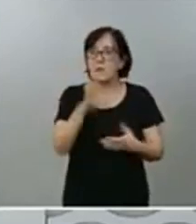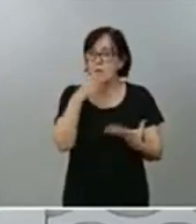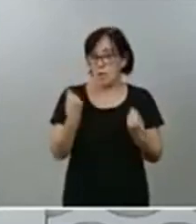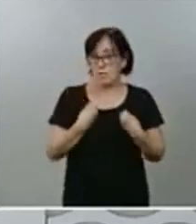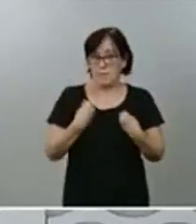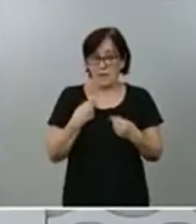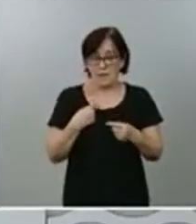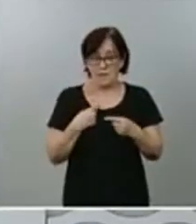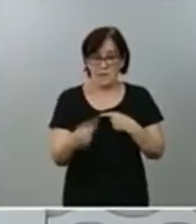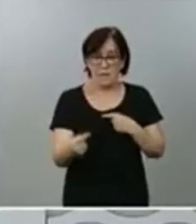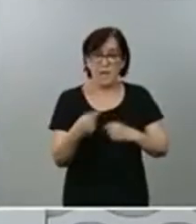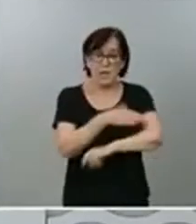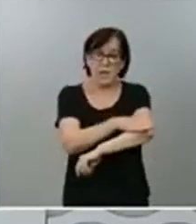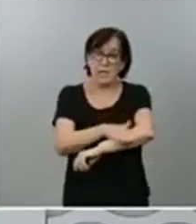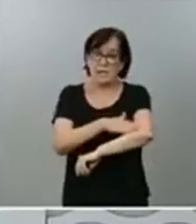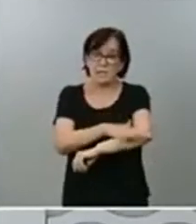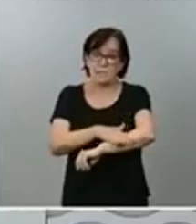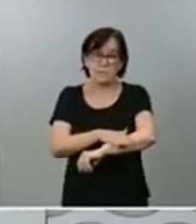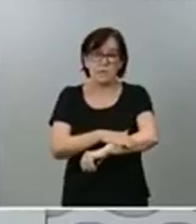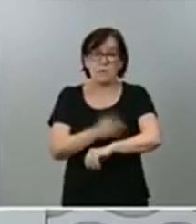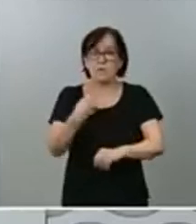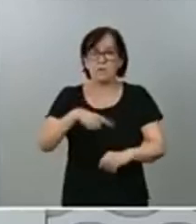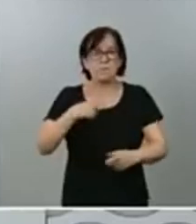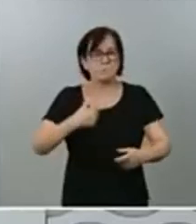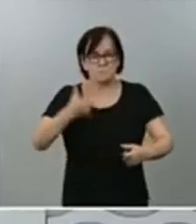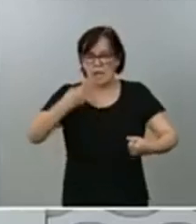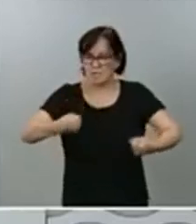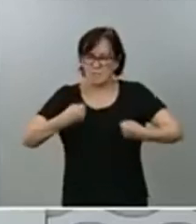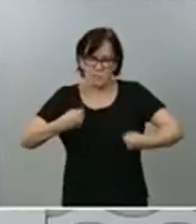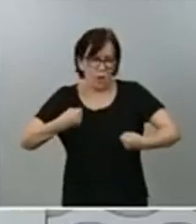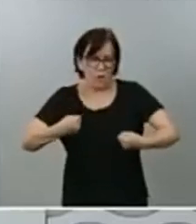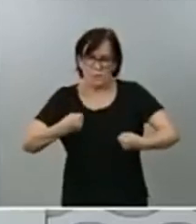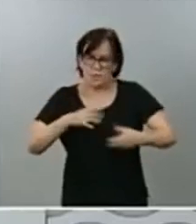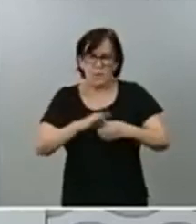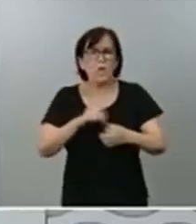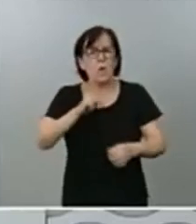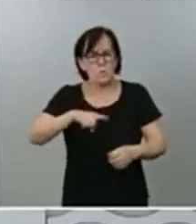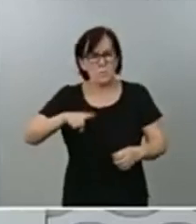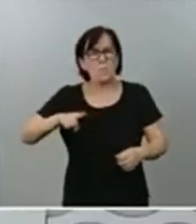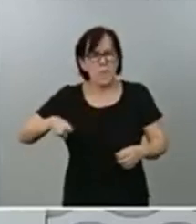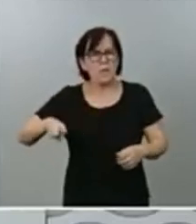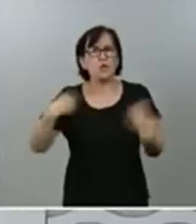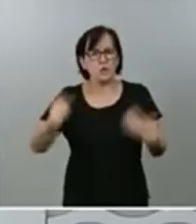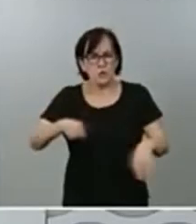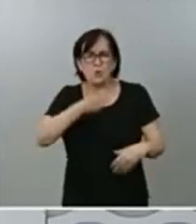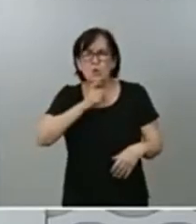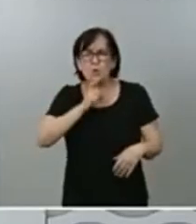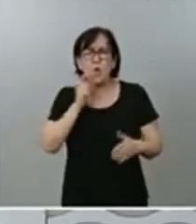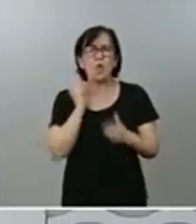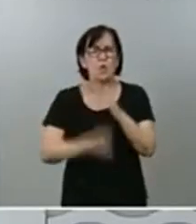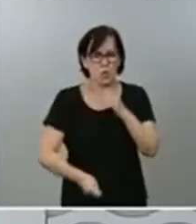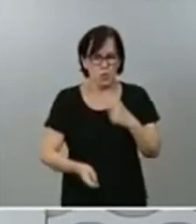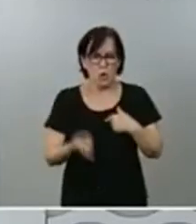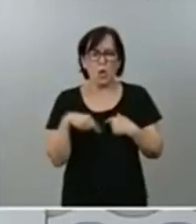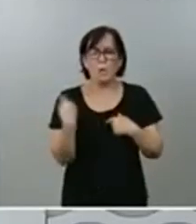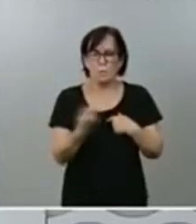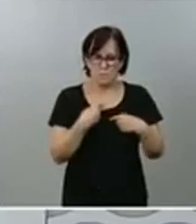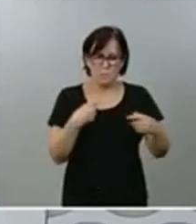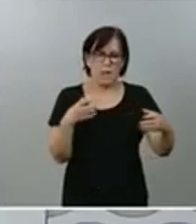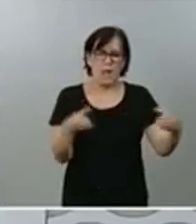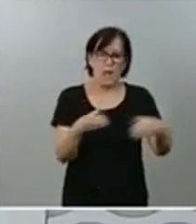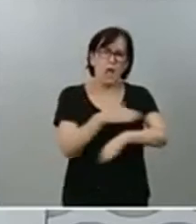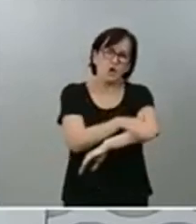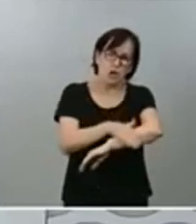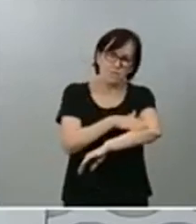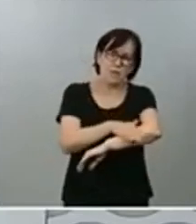en el Gobierno. Estamos más fuertes que nunca, después de unos meses muy complicados, muy duros, para este Ejecutivo, en donde se ha